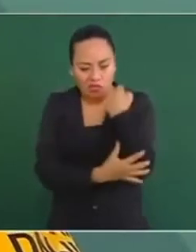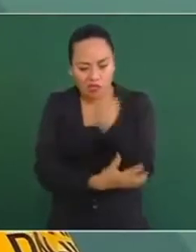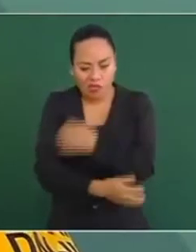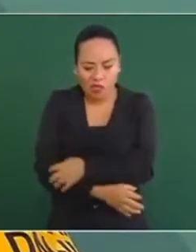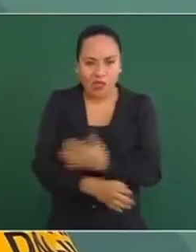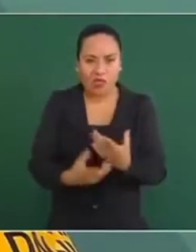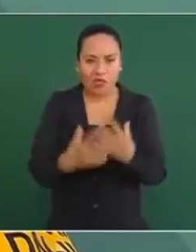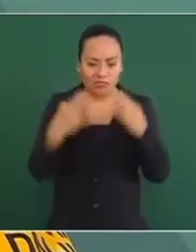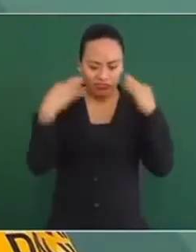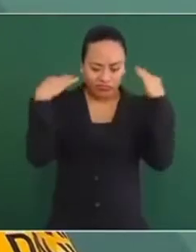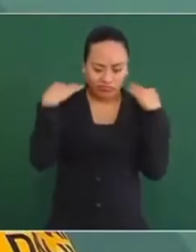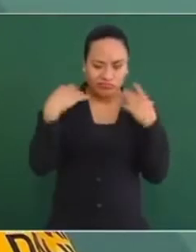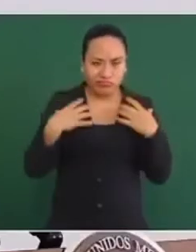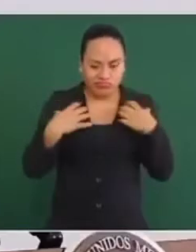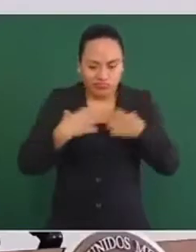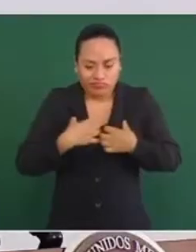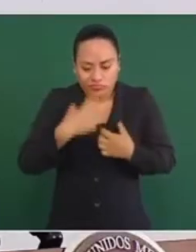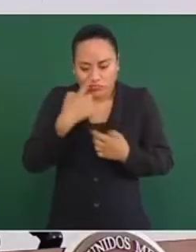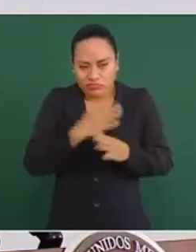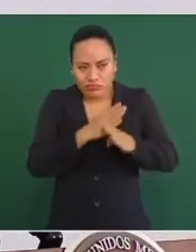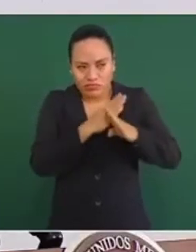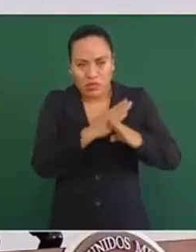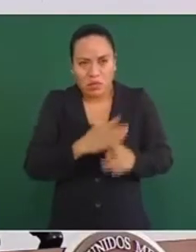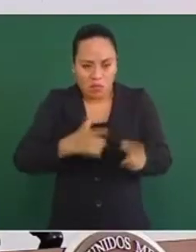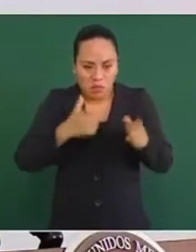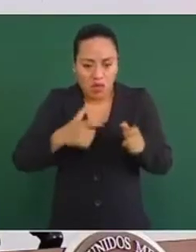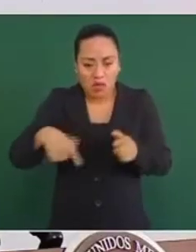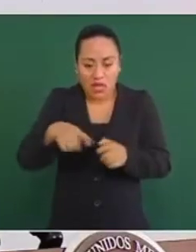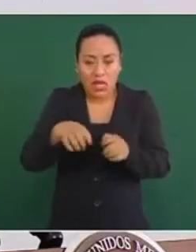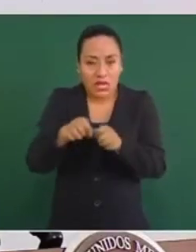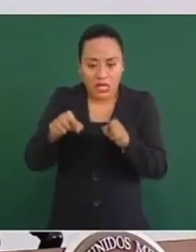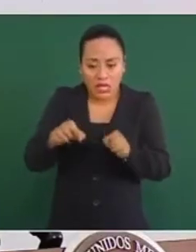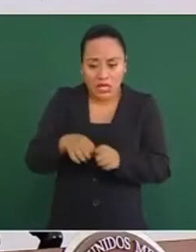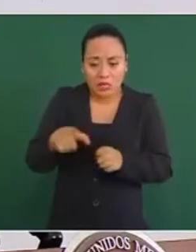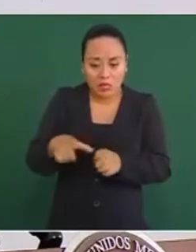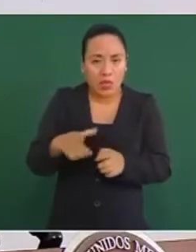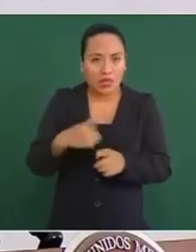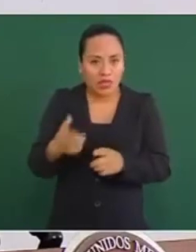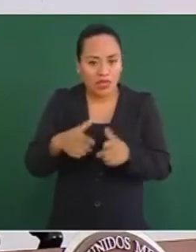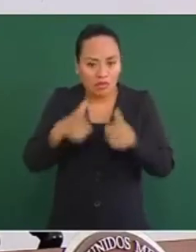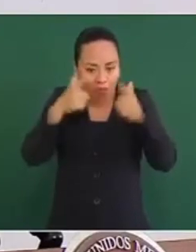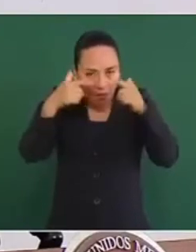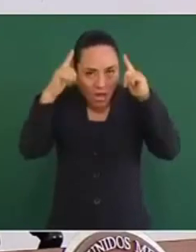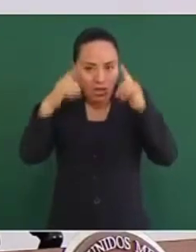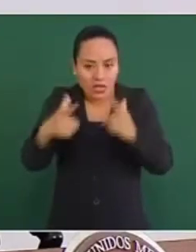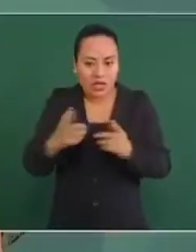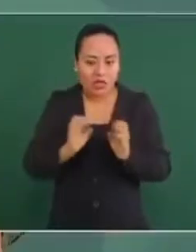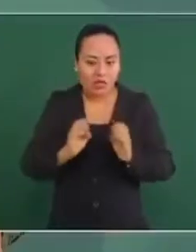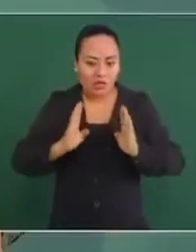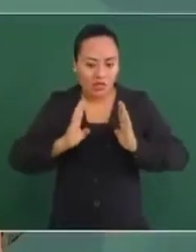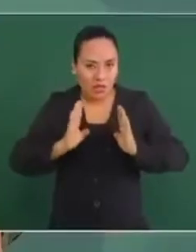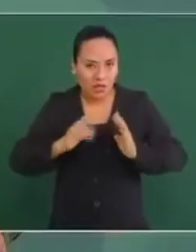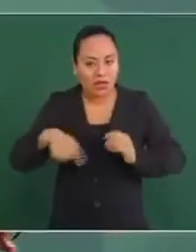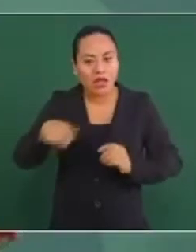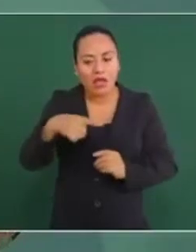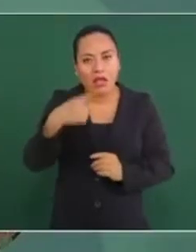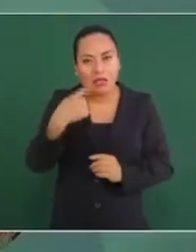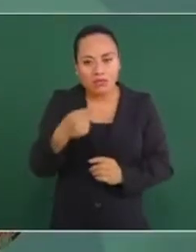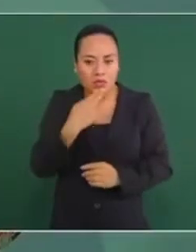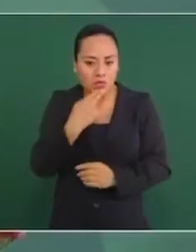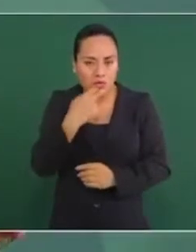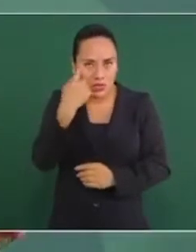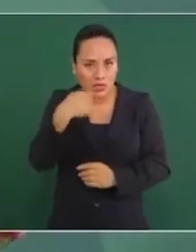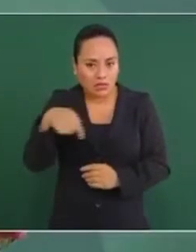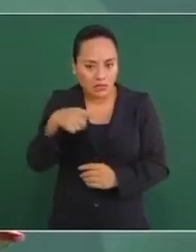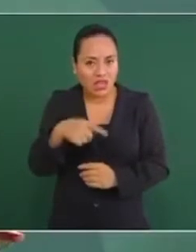el personal militar o naval tiene la necesidad de protegerse. Y